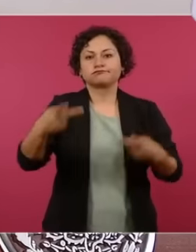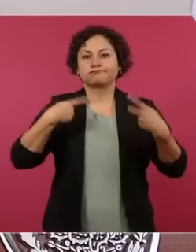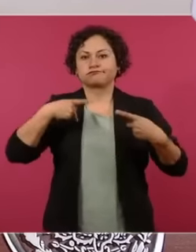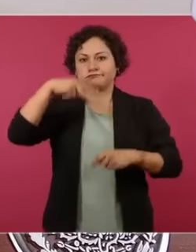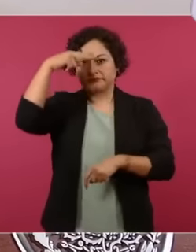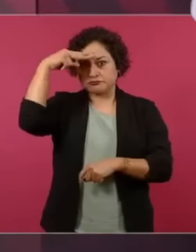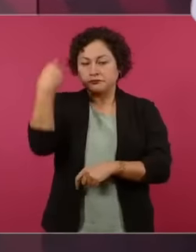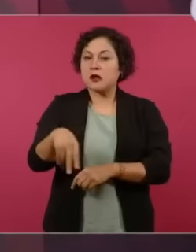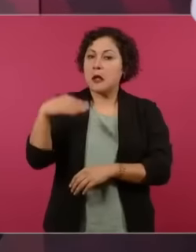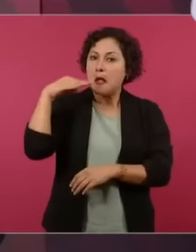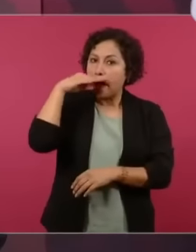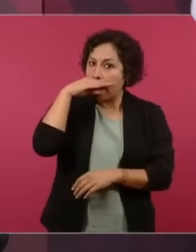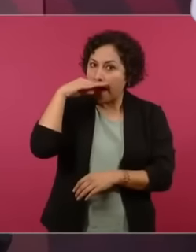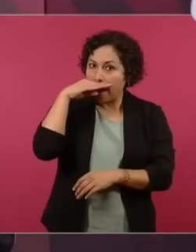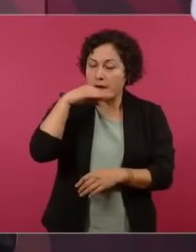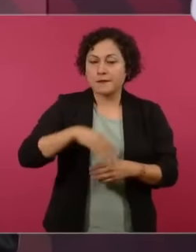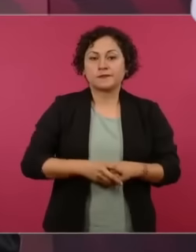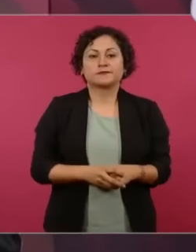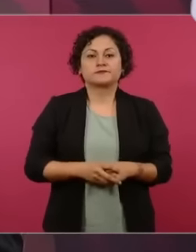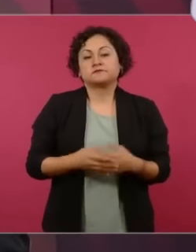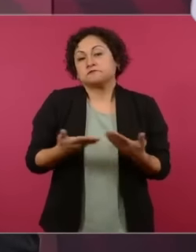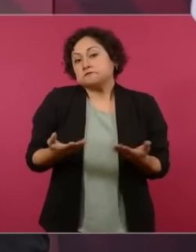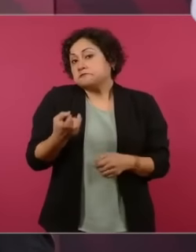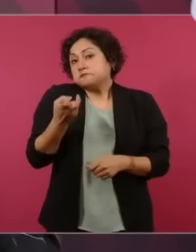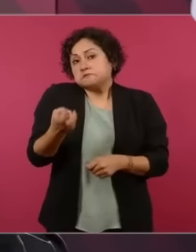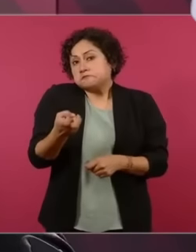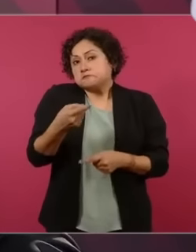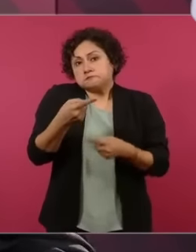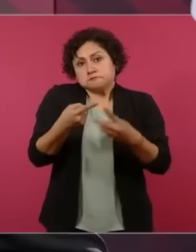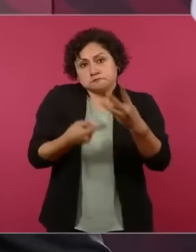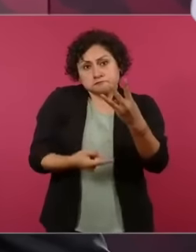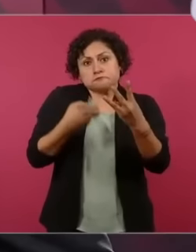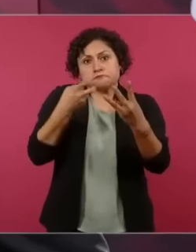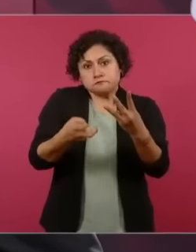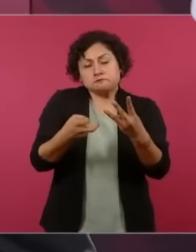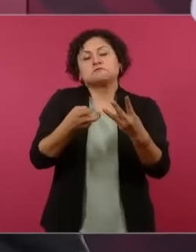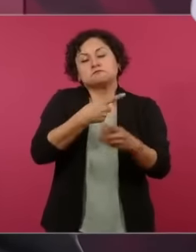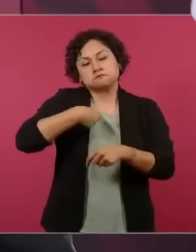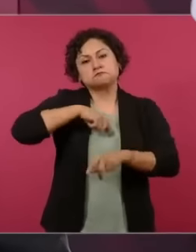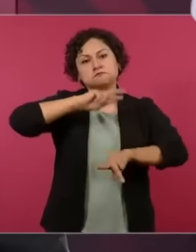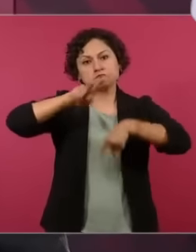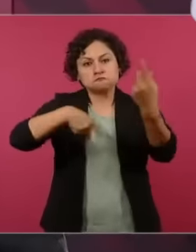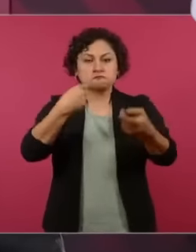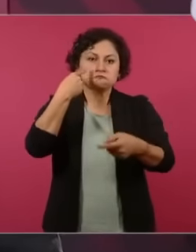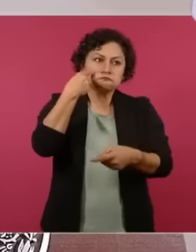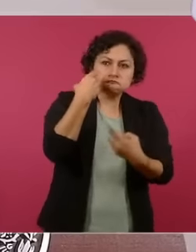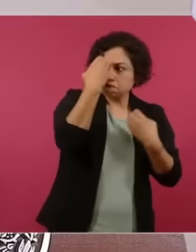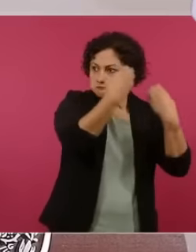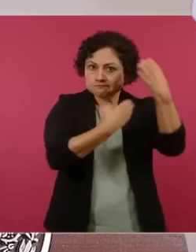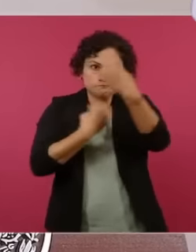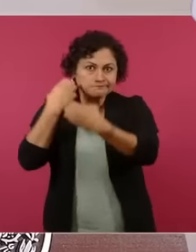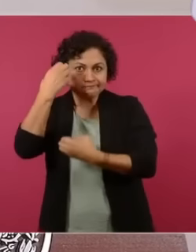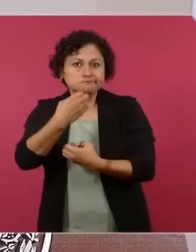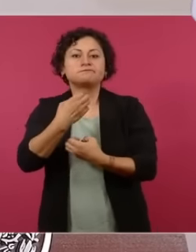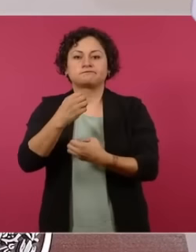tarjetas del banco del bienestar ya activas sí y que estén o sea activas y que no estén